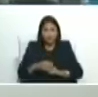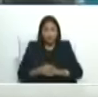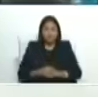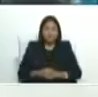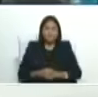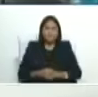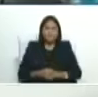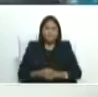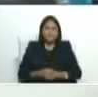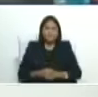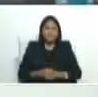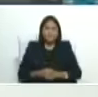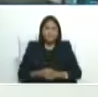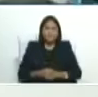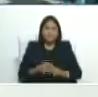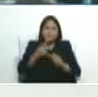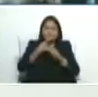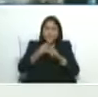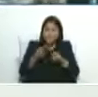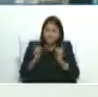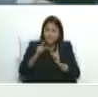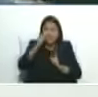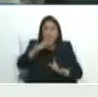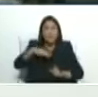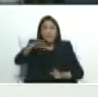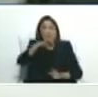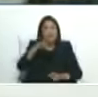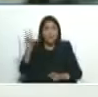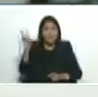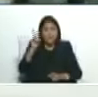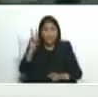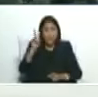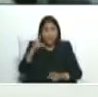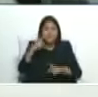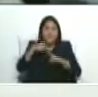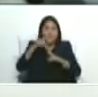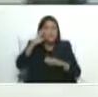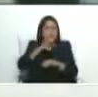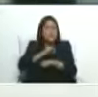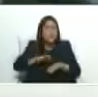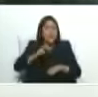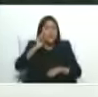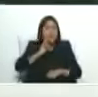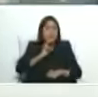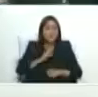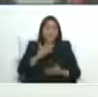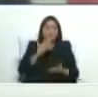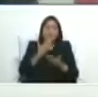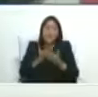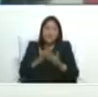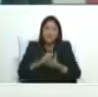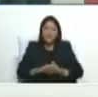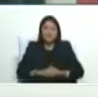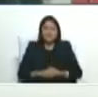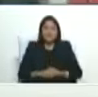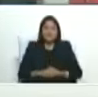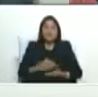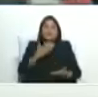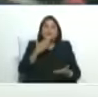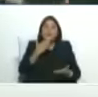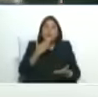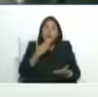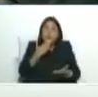así que yo le puedo decir al pueblo y a la Fuerza Armada Nacional Bolivariana gracias gracias